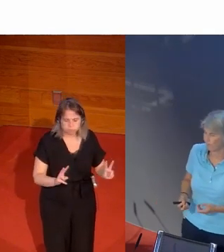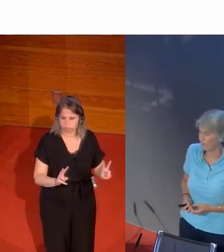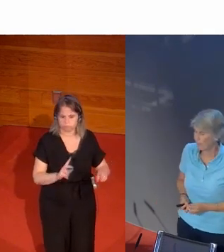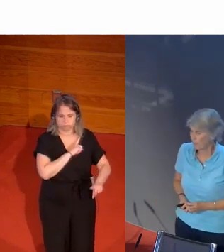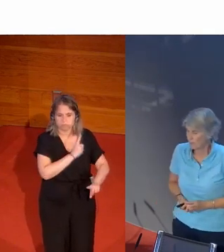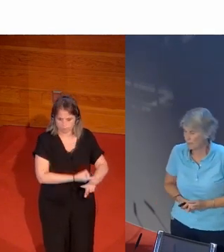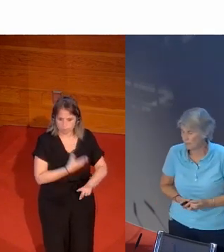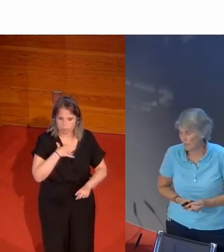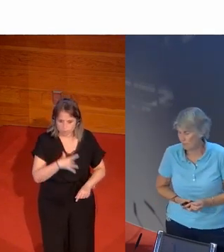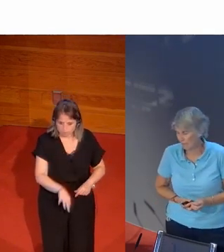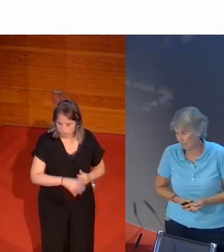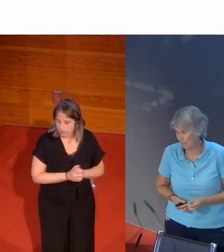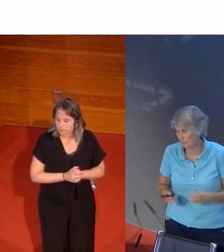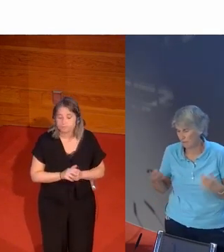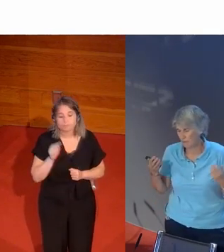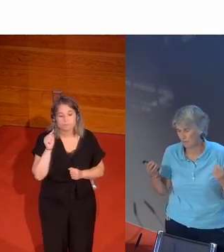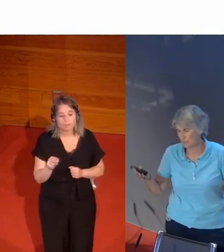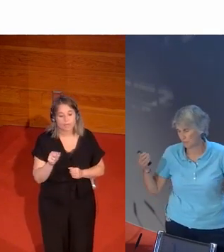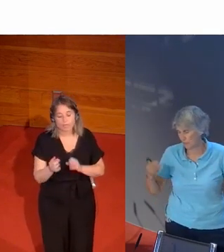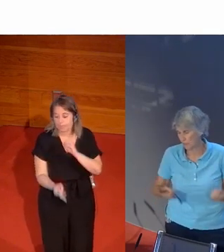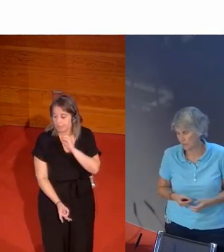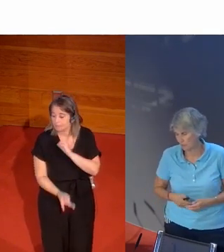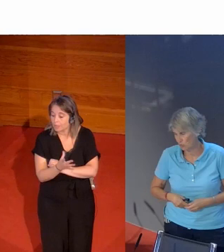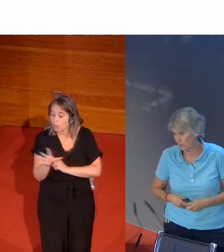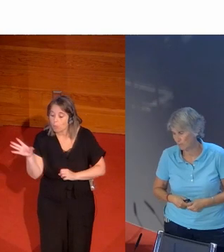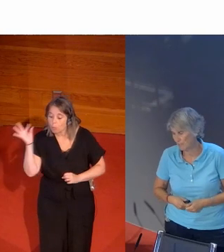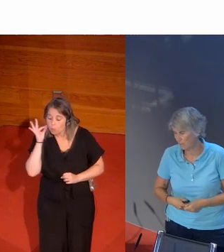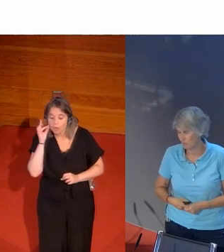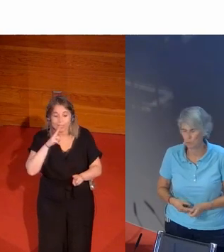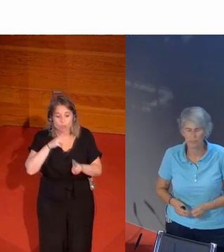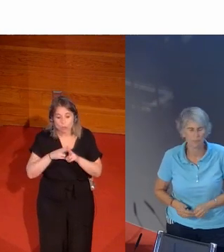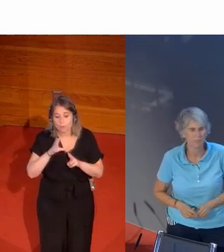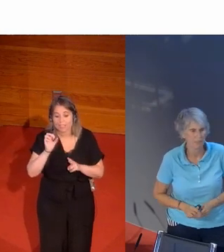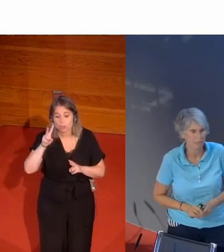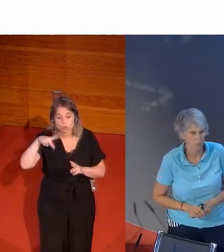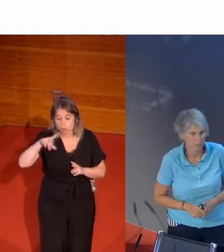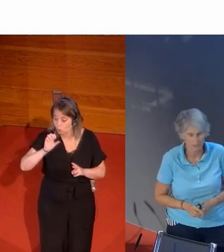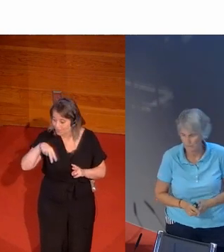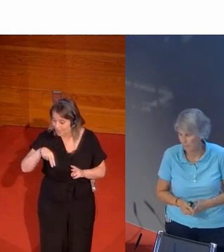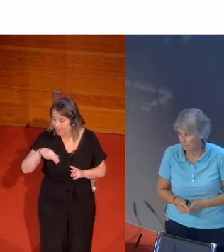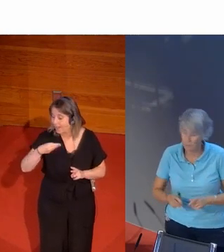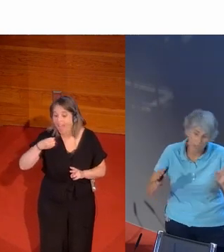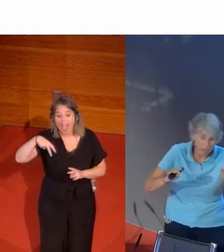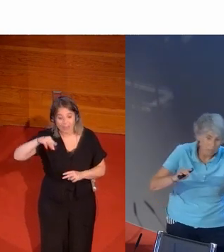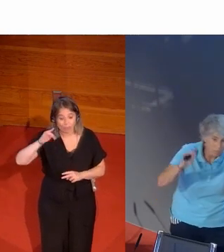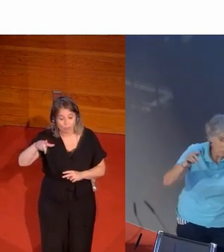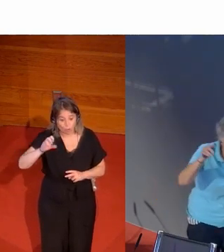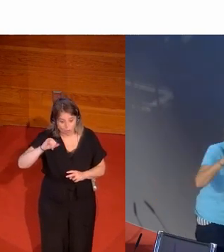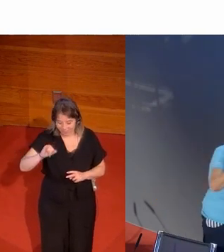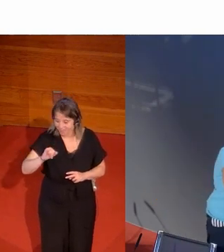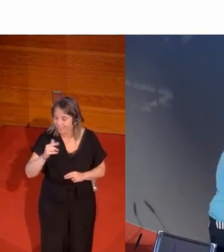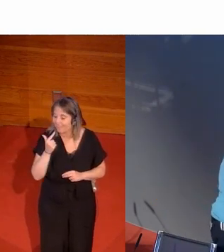ejercicio. Y aparece esta mujer que se llama Susan B. Anthony, una activista estadounidense que dice que